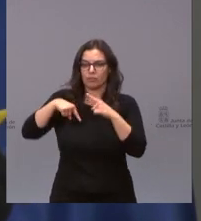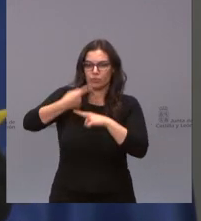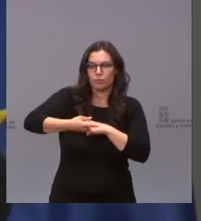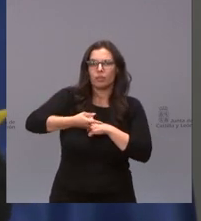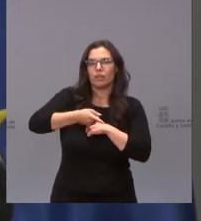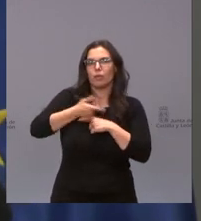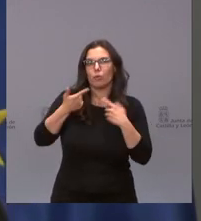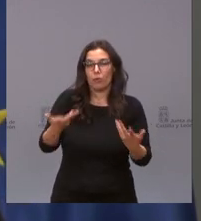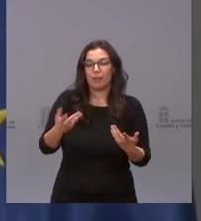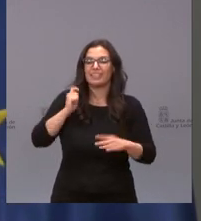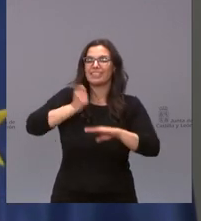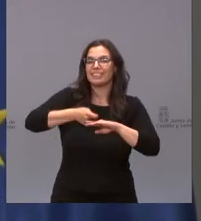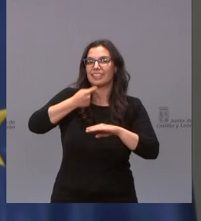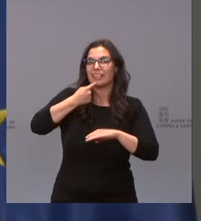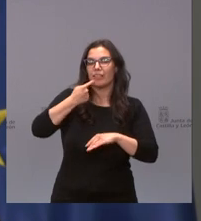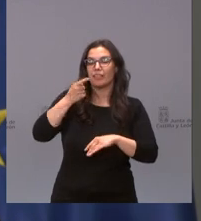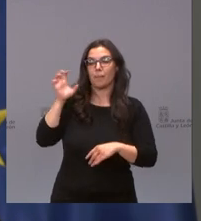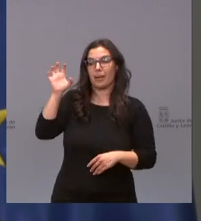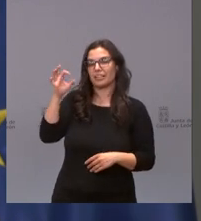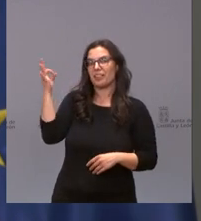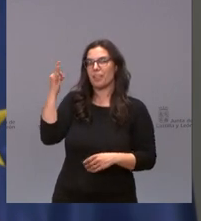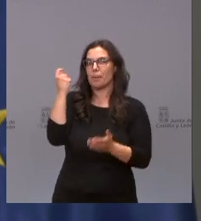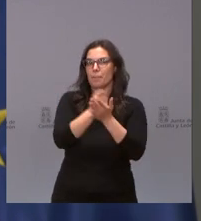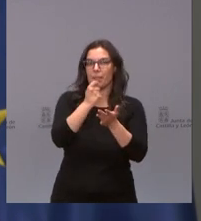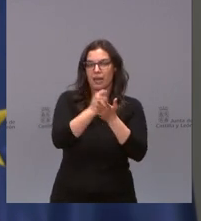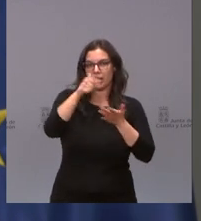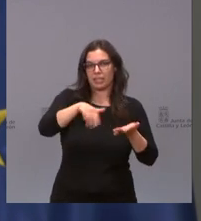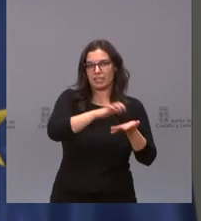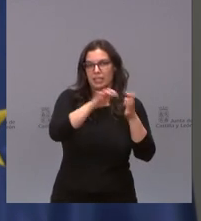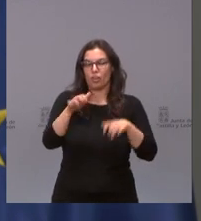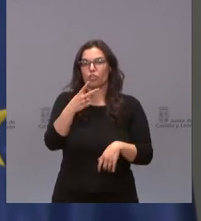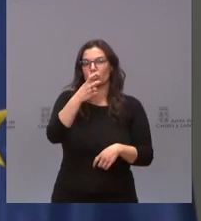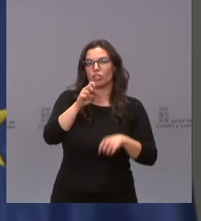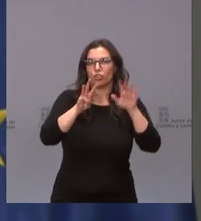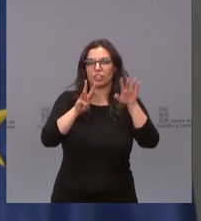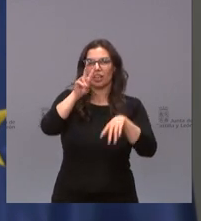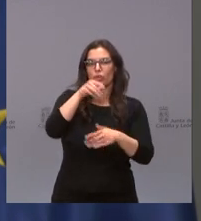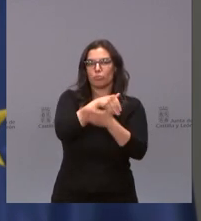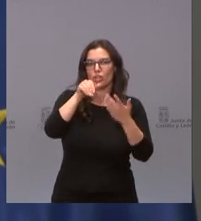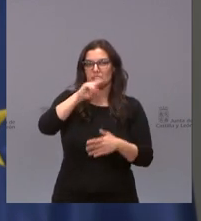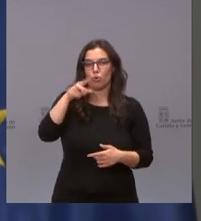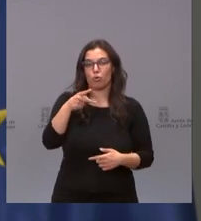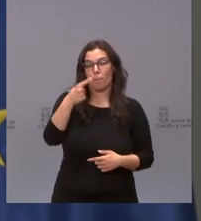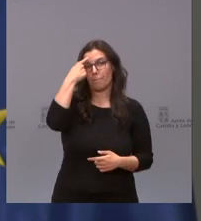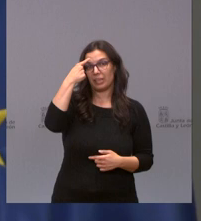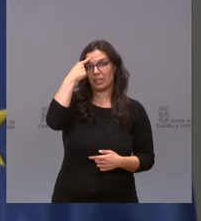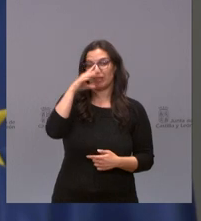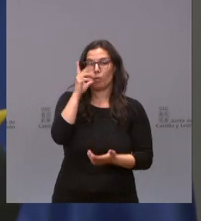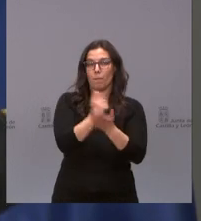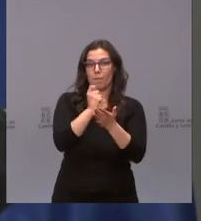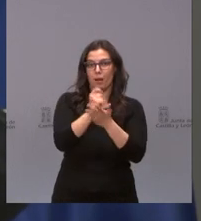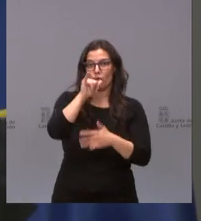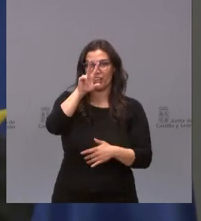que obliga al Estado a pagar a Castilla y León los 182 millones de euros pendientes por el pago del IVA.